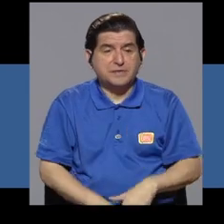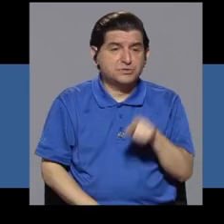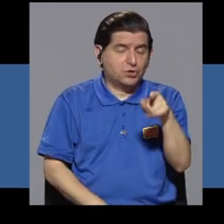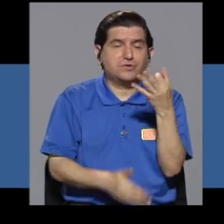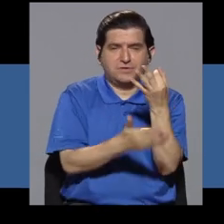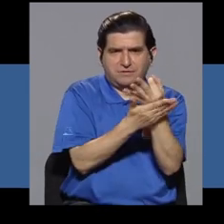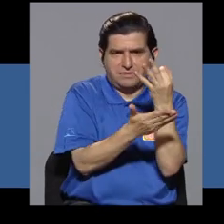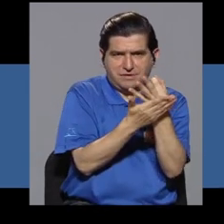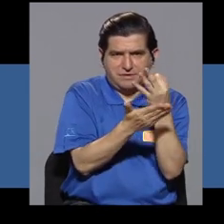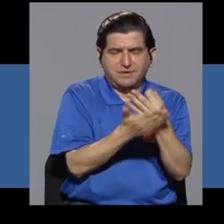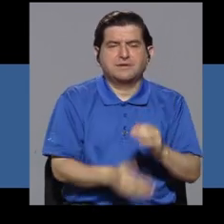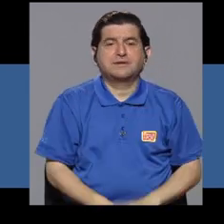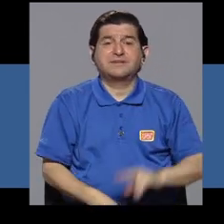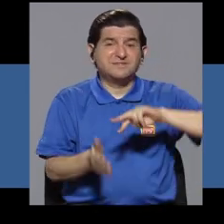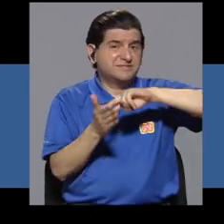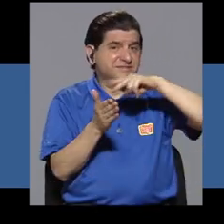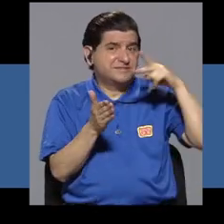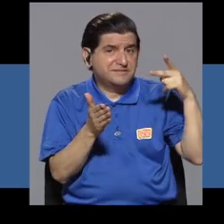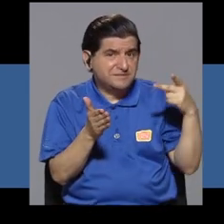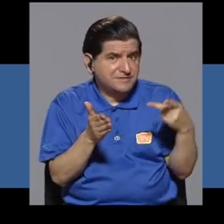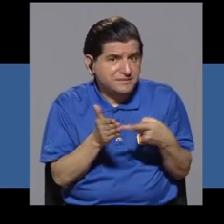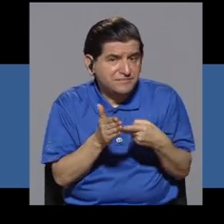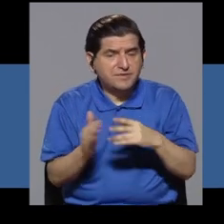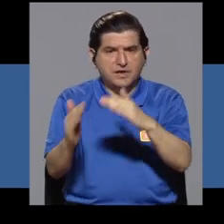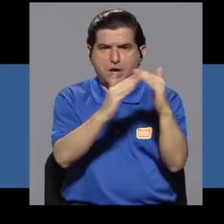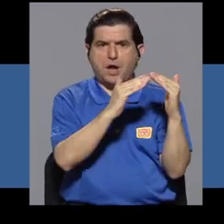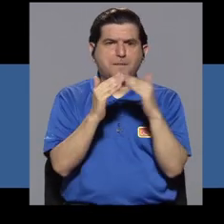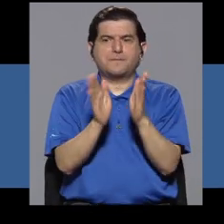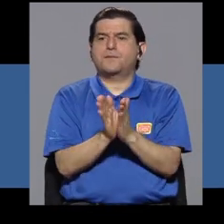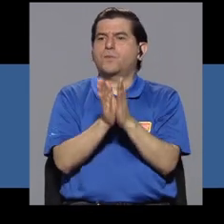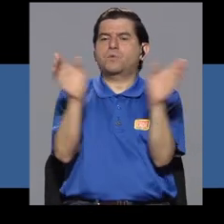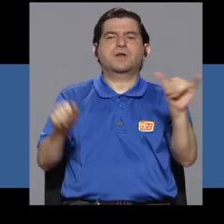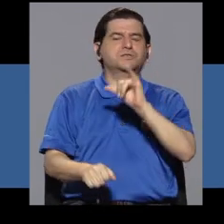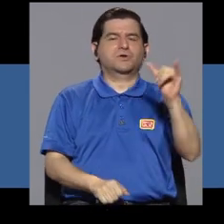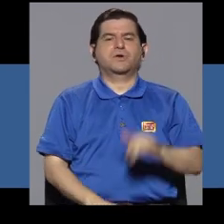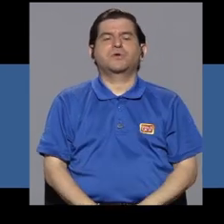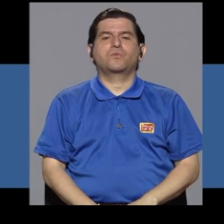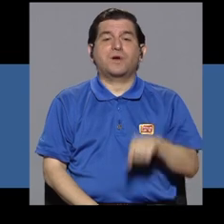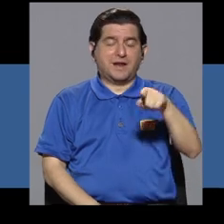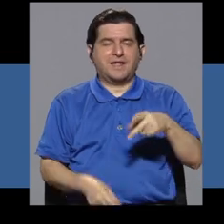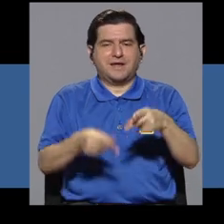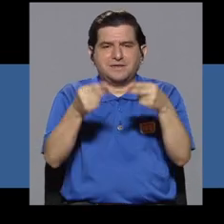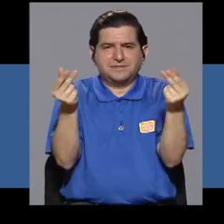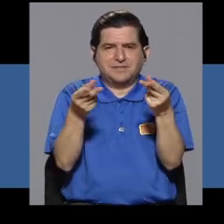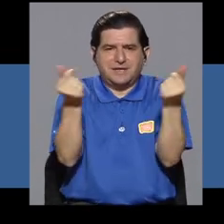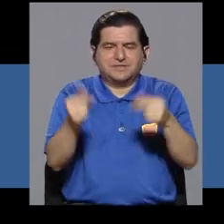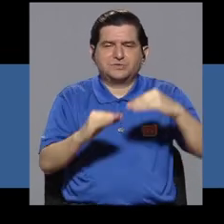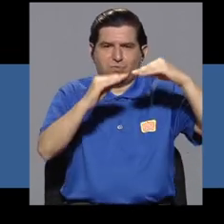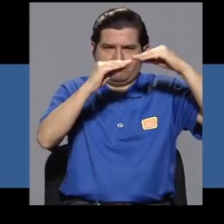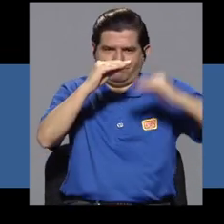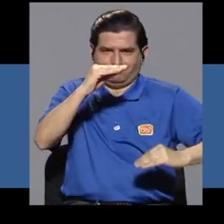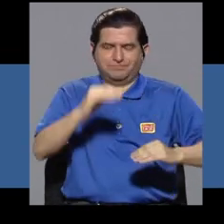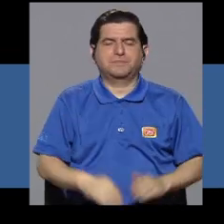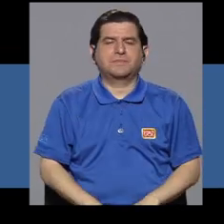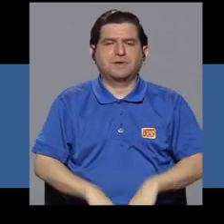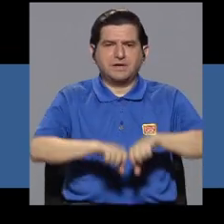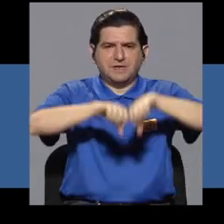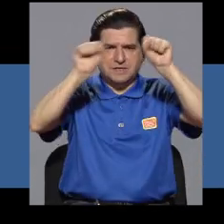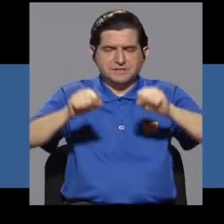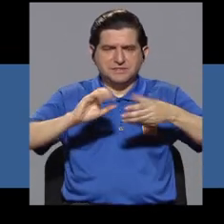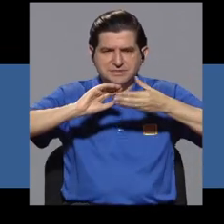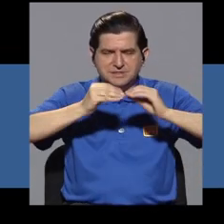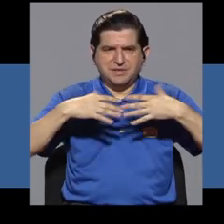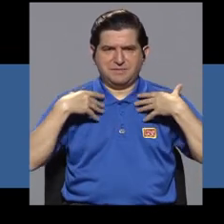en general también va a tener un gasto de bolsillo menor. El sistema de cuentas en salud permitiría que los procesos se lleven con mayor transparencia y los